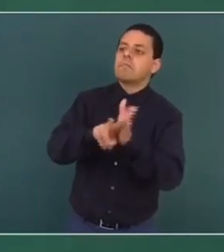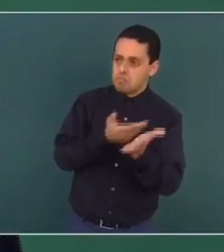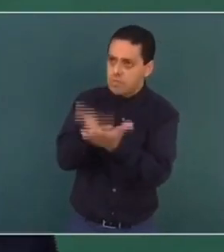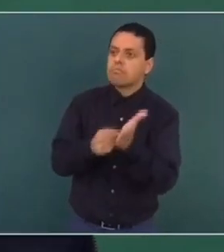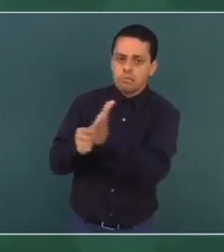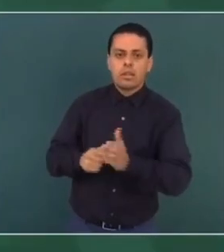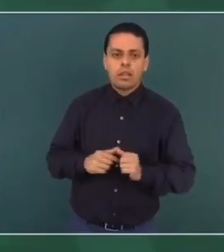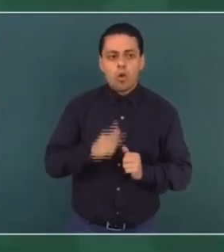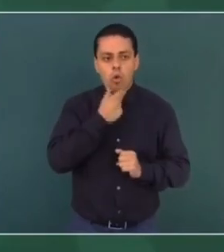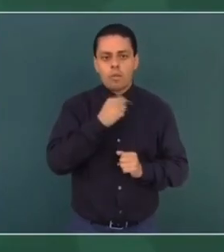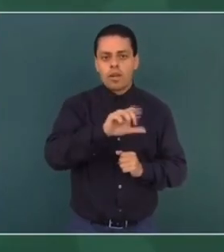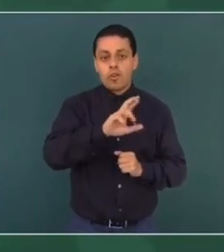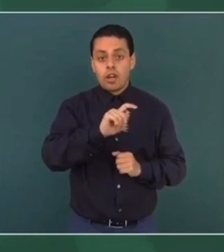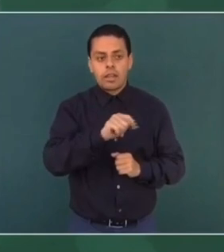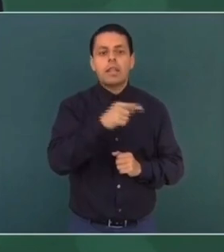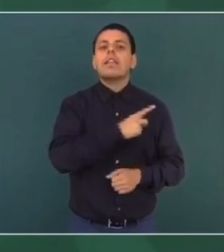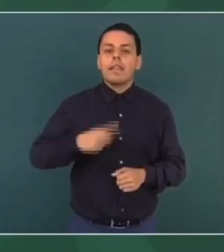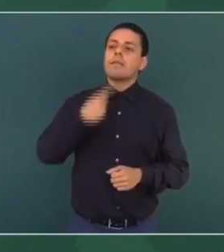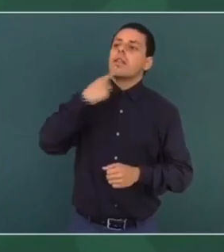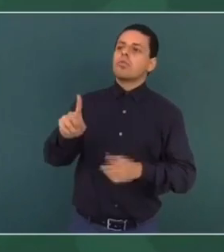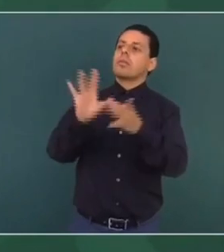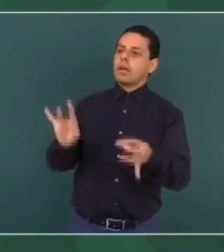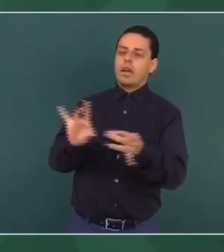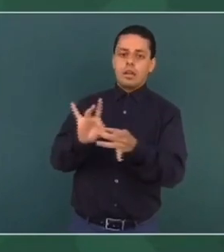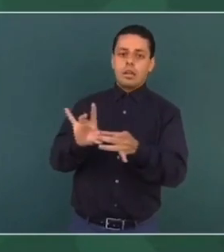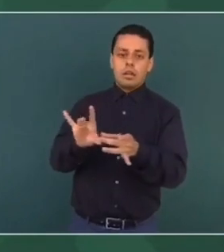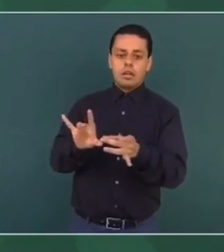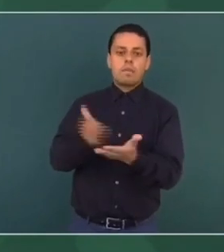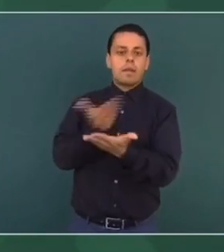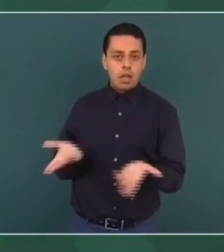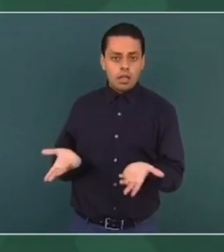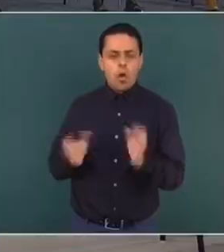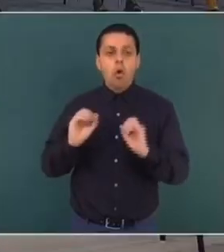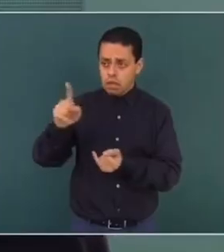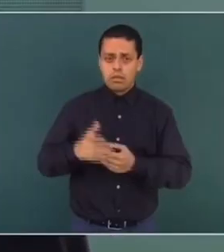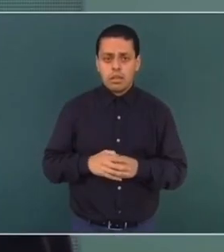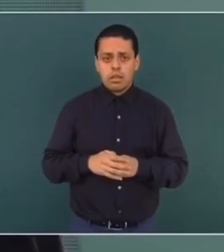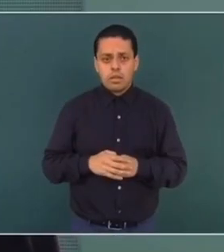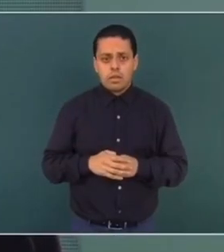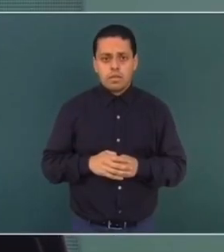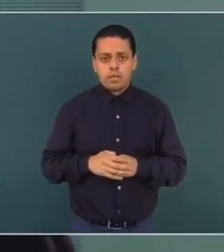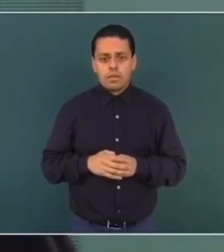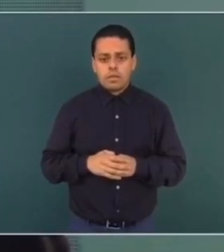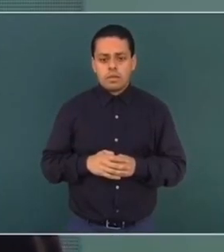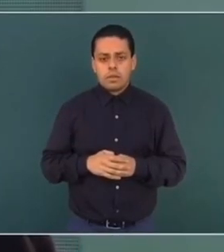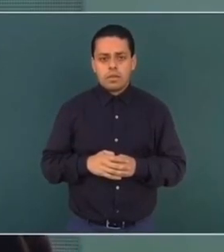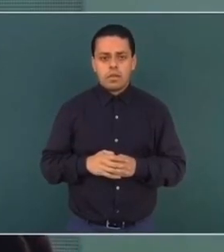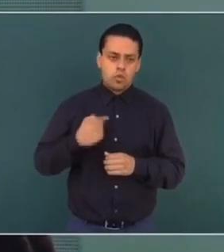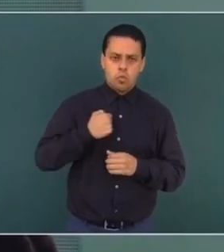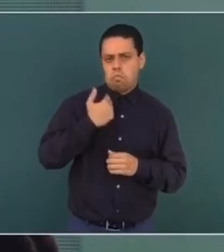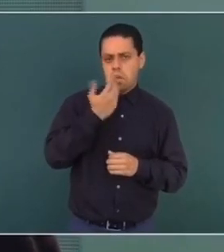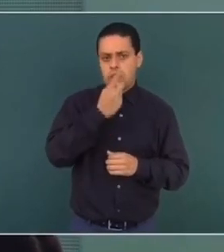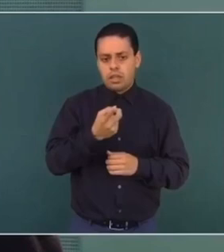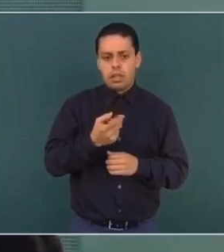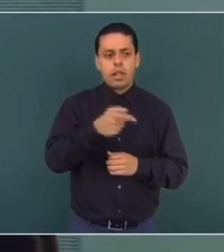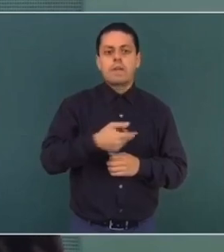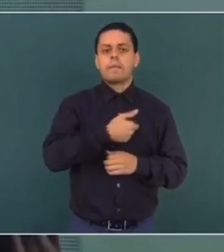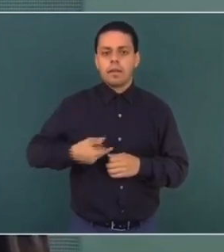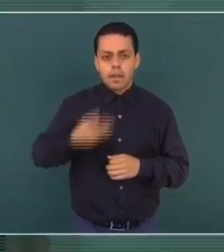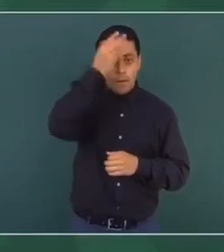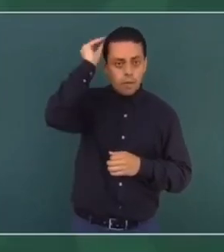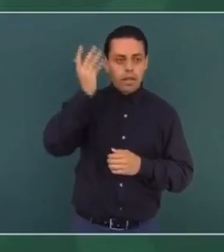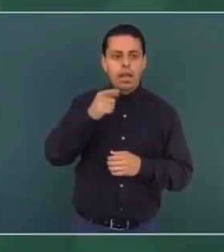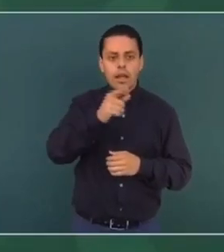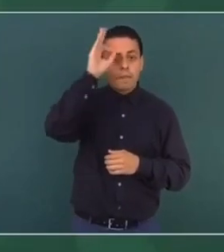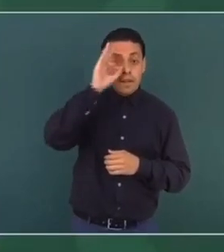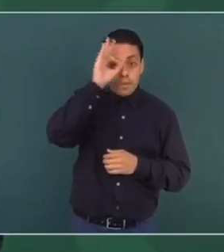Es decir, el señor Loret de Mola debe de presentar una denuncia o los expresidentes me refiero al presidente Peña Nieto,